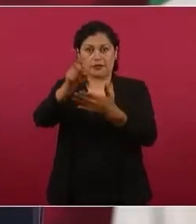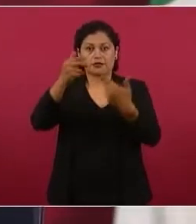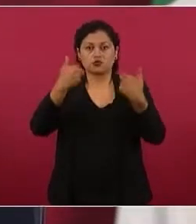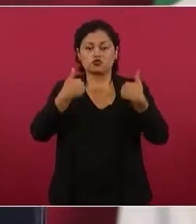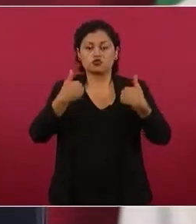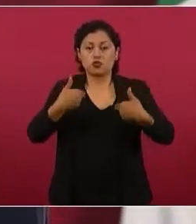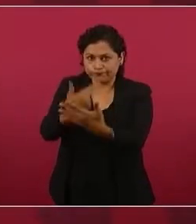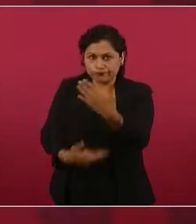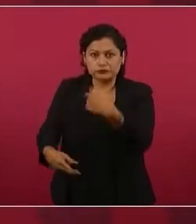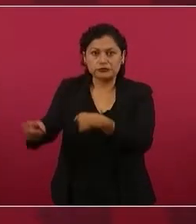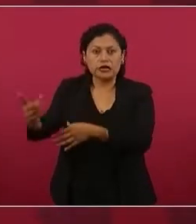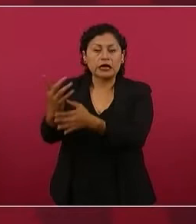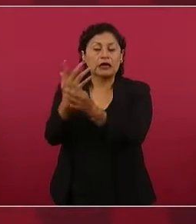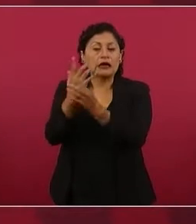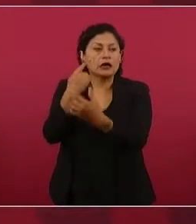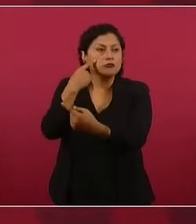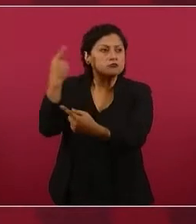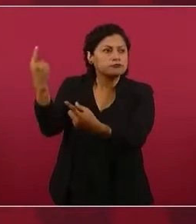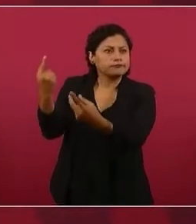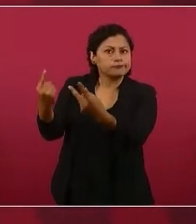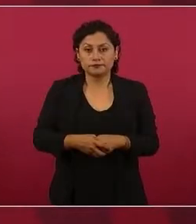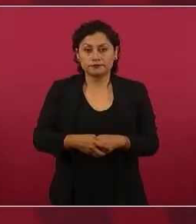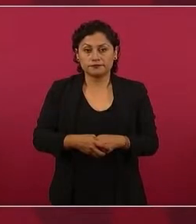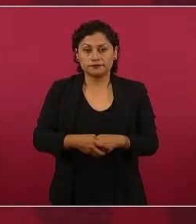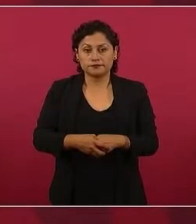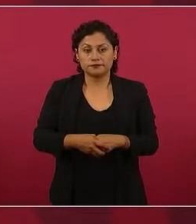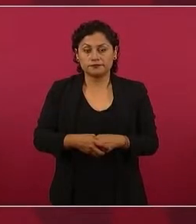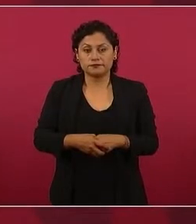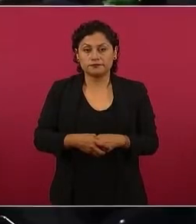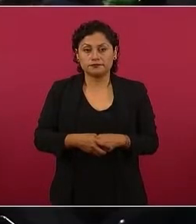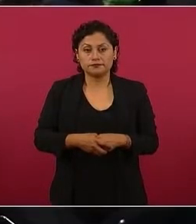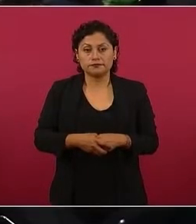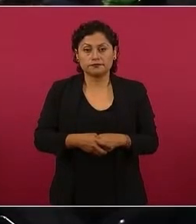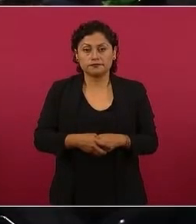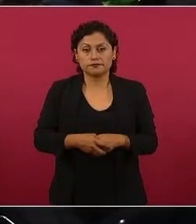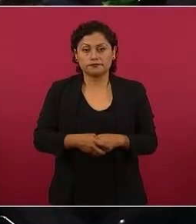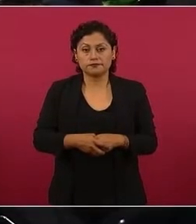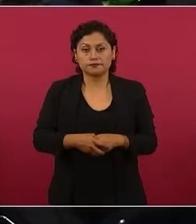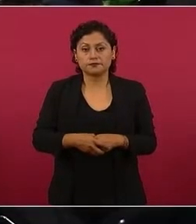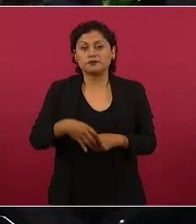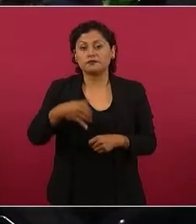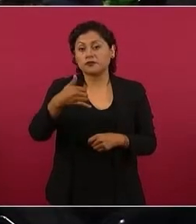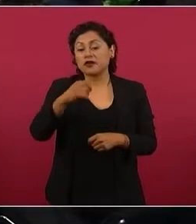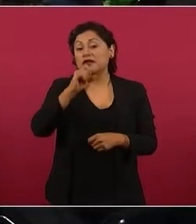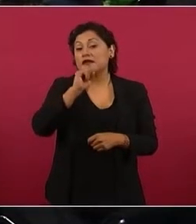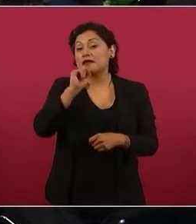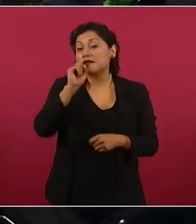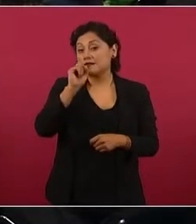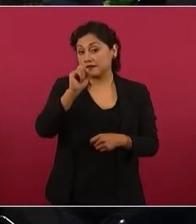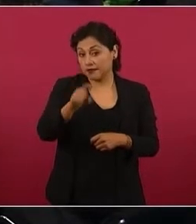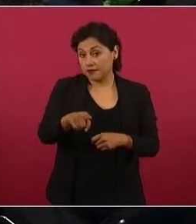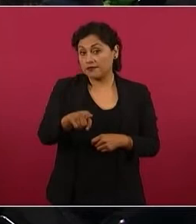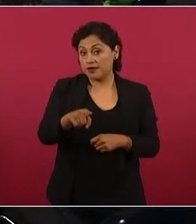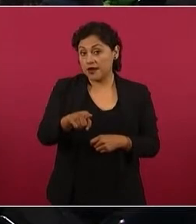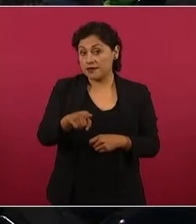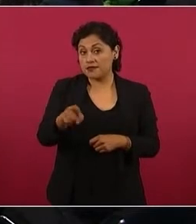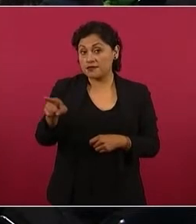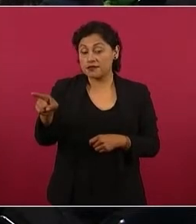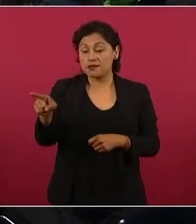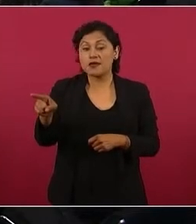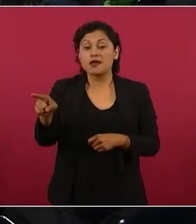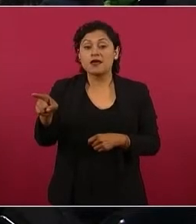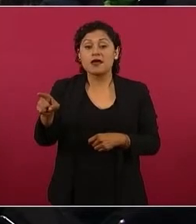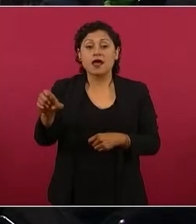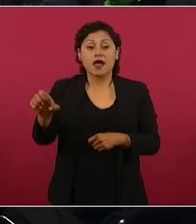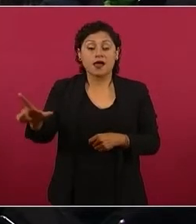Además, intromisión del gobierno de Estados Unidos en